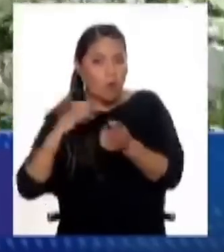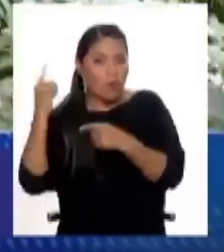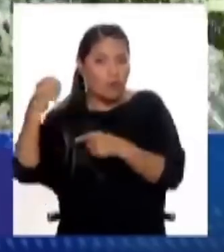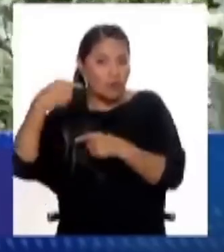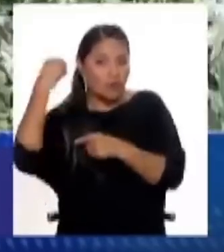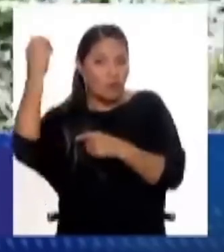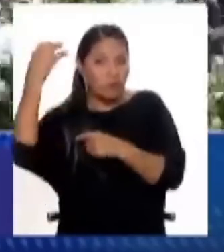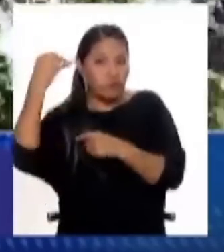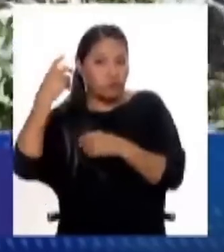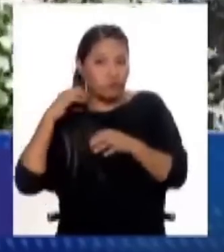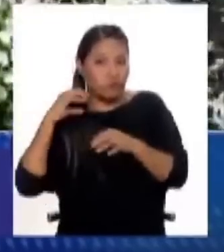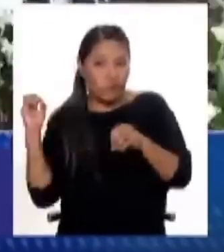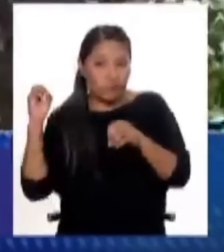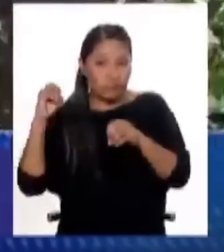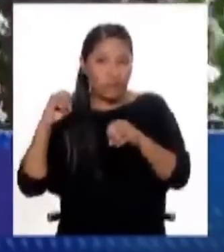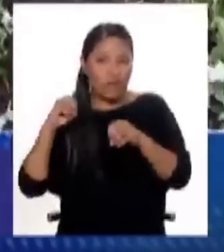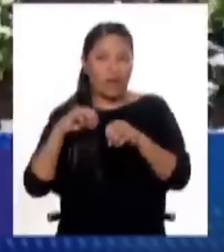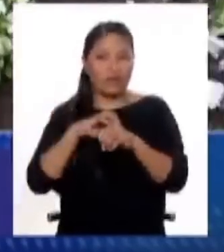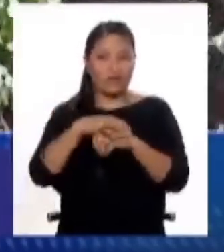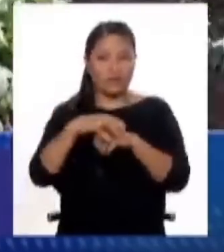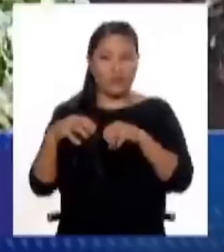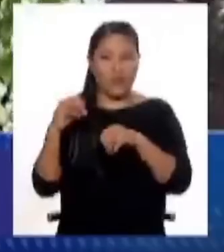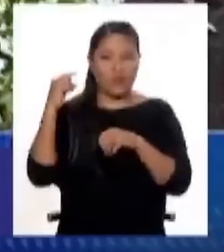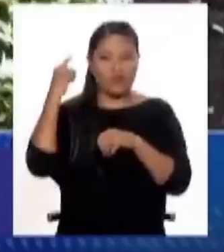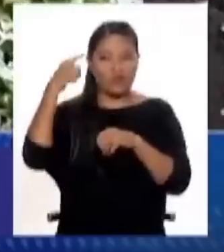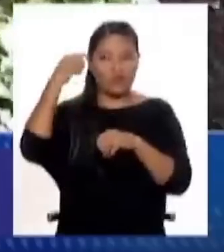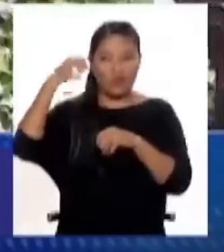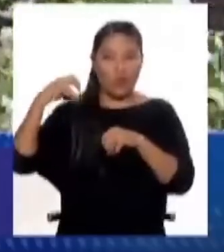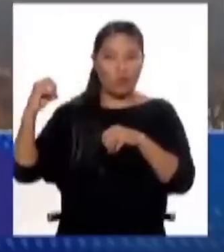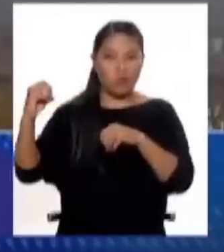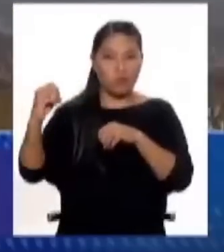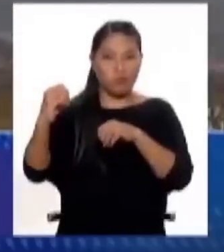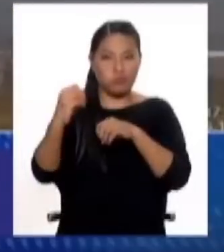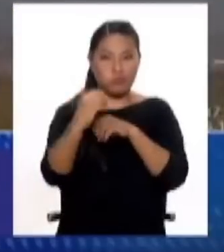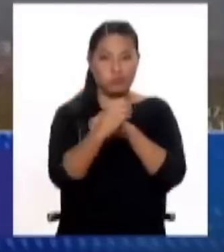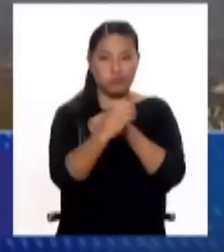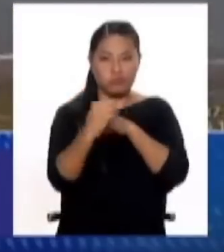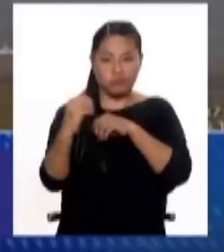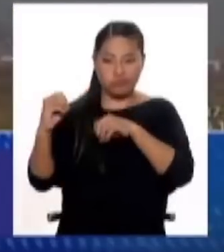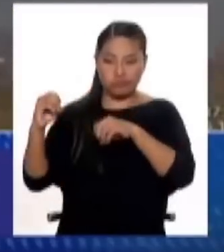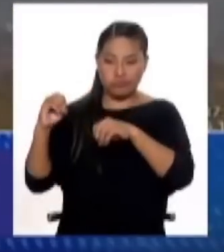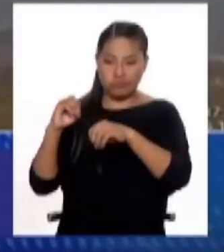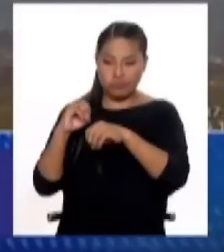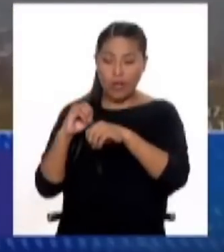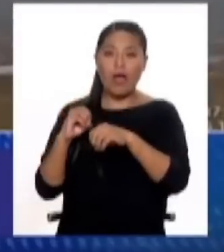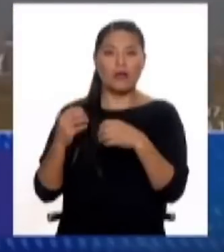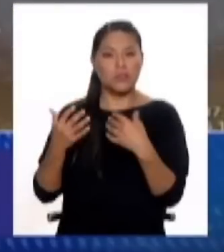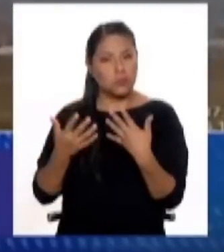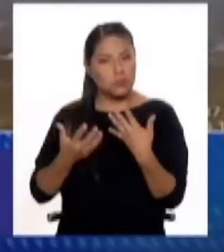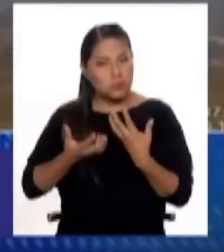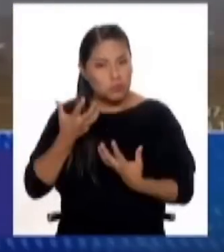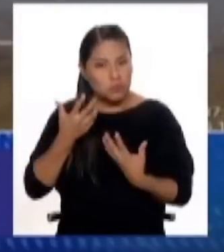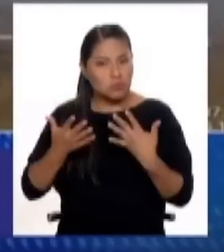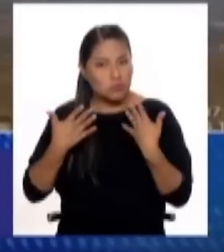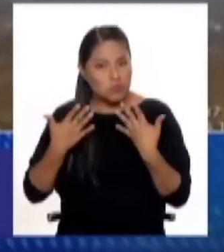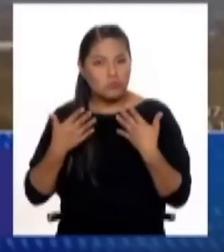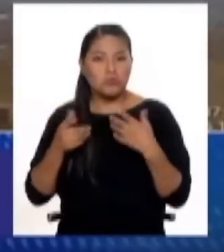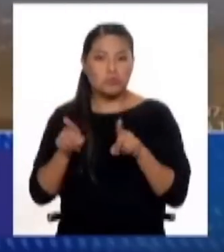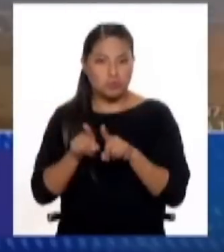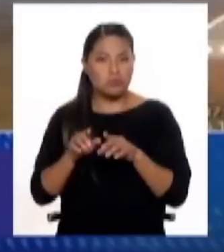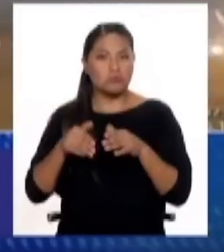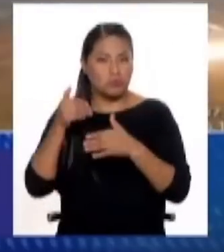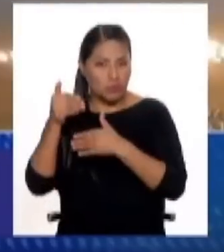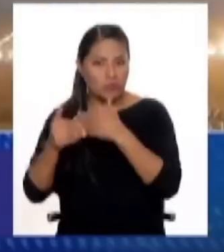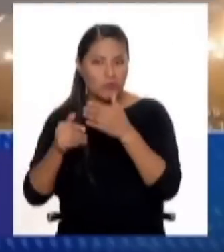condiciones típicas ya hacia la entrada del siguiente periodo de lluvios. Estupendo, Grinia, muchísimas gracias por tu participación. sido breve